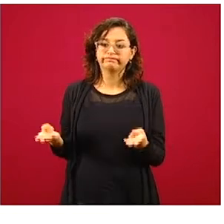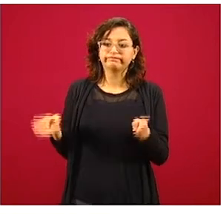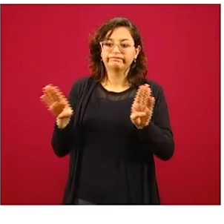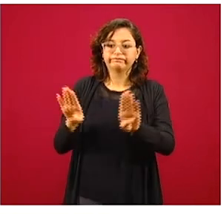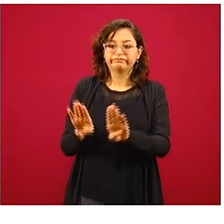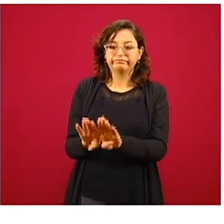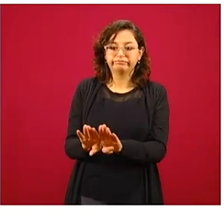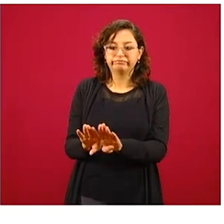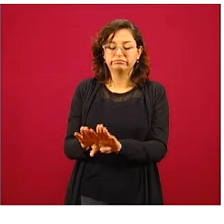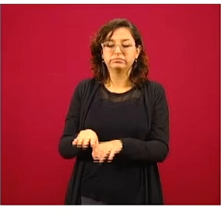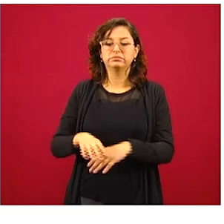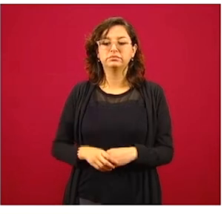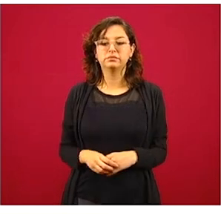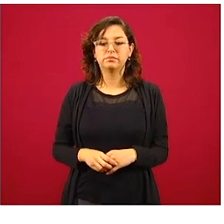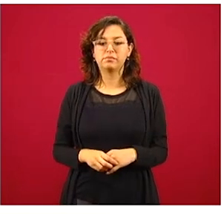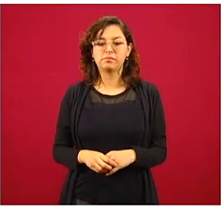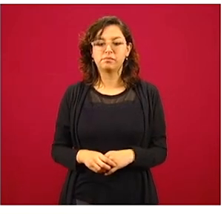cerrada,